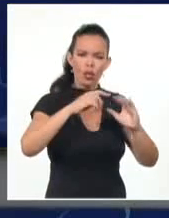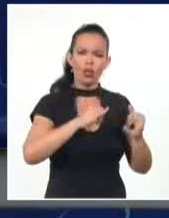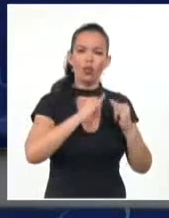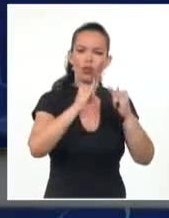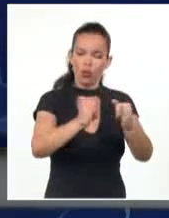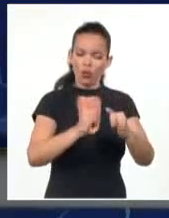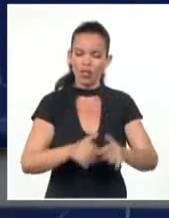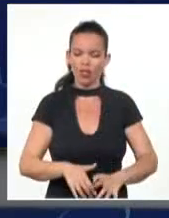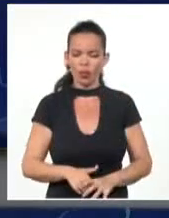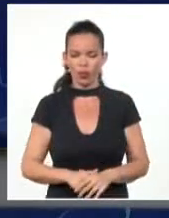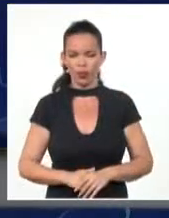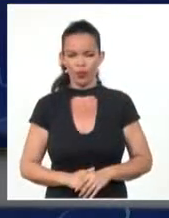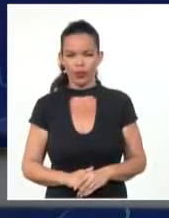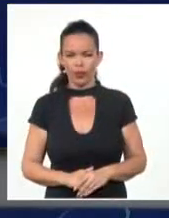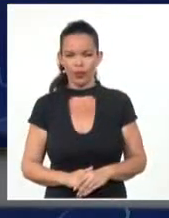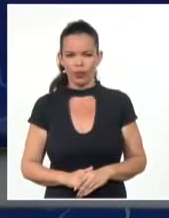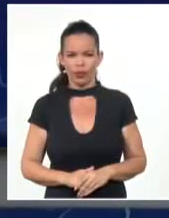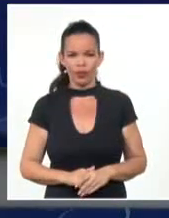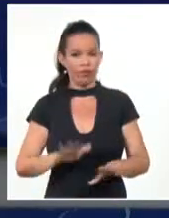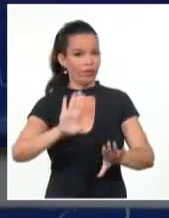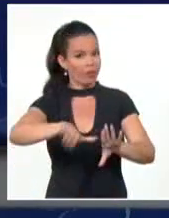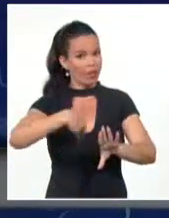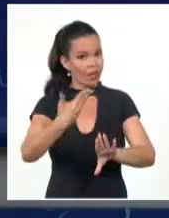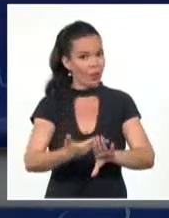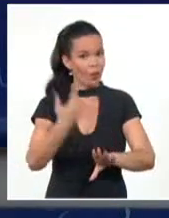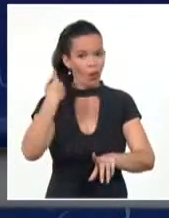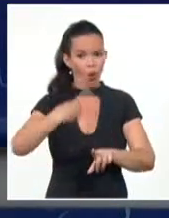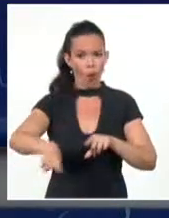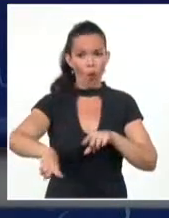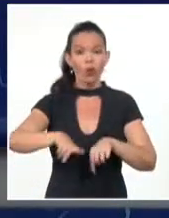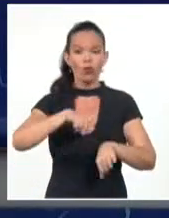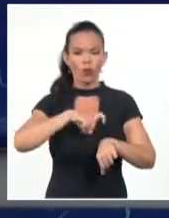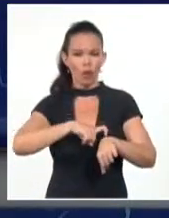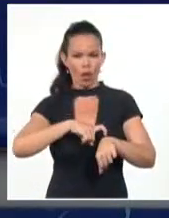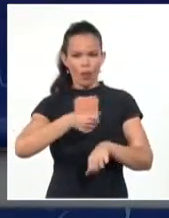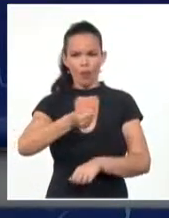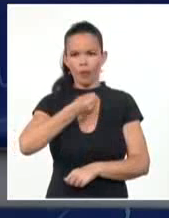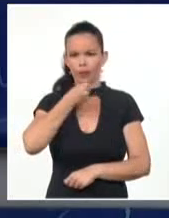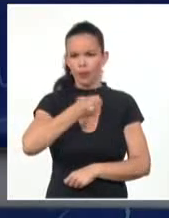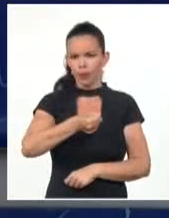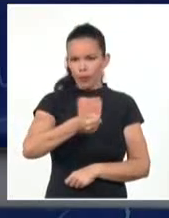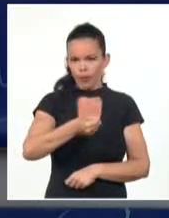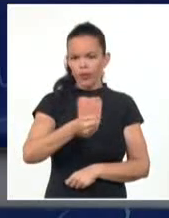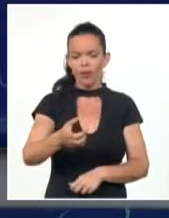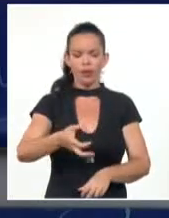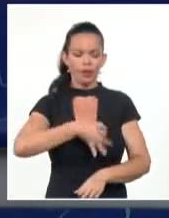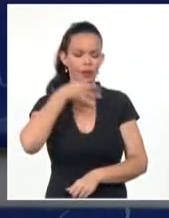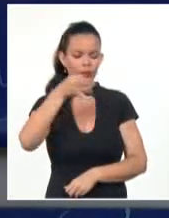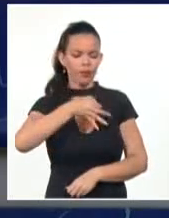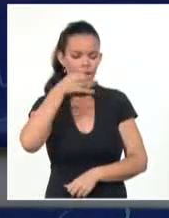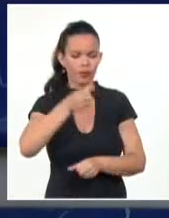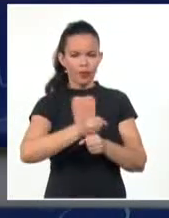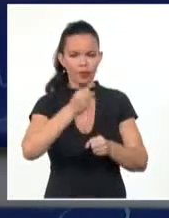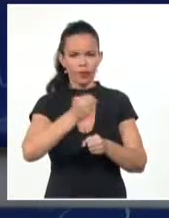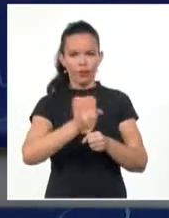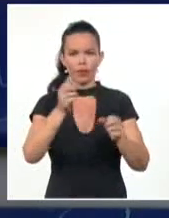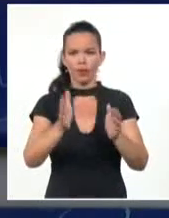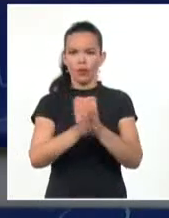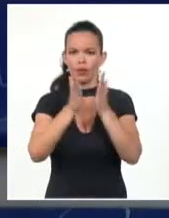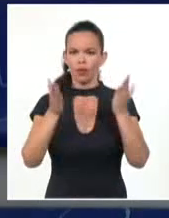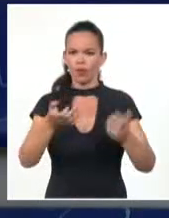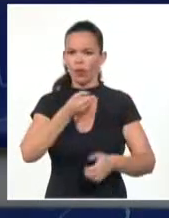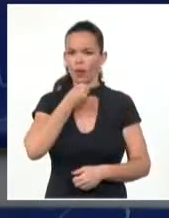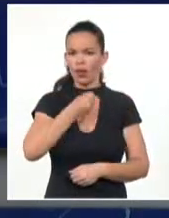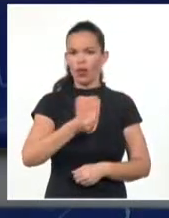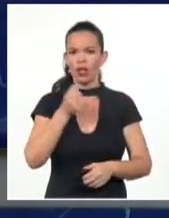prensa. Y en otro momento de la entrevista, el presidente de López resaltó la labor desarrollada por los periodistas cubanos durante